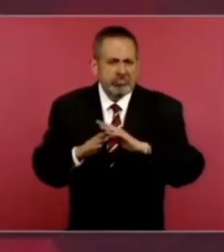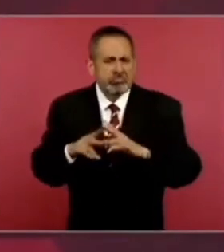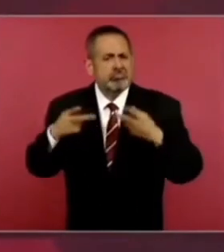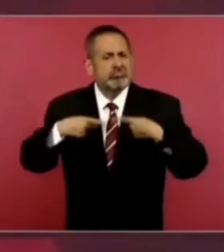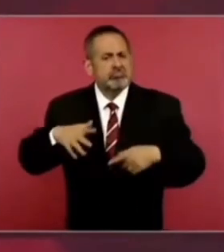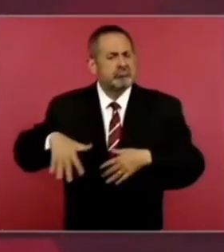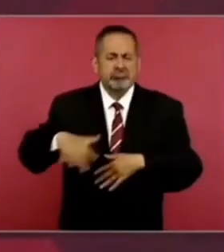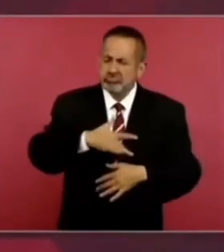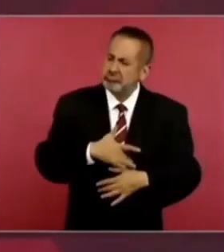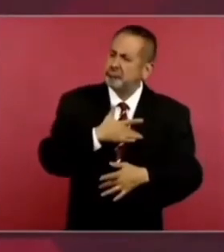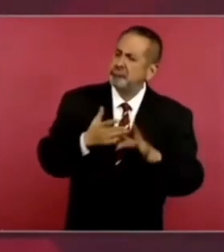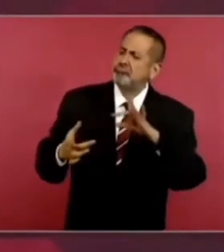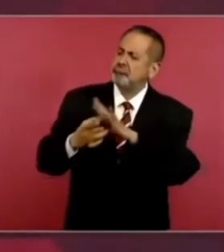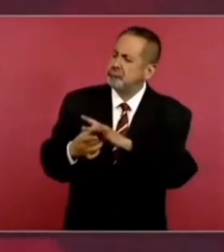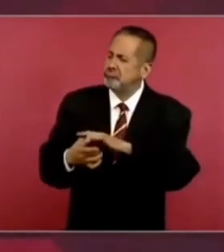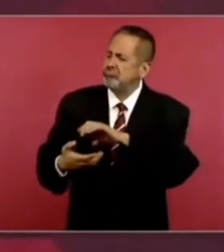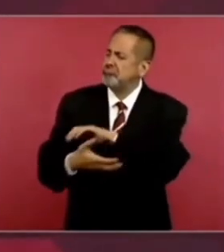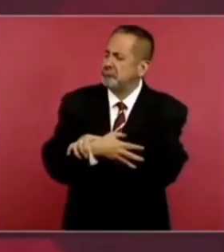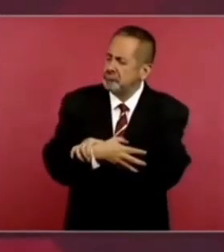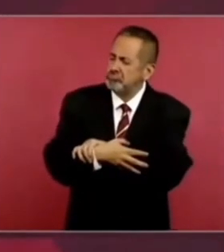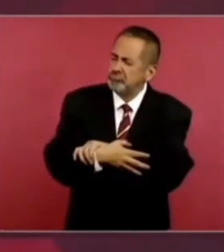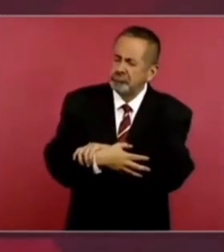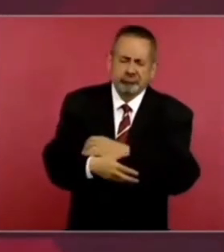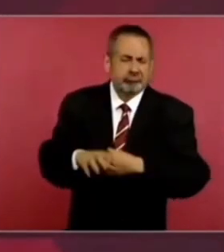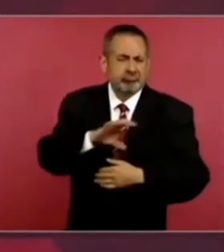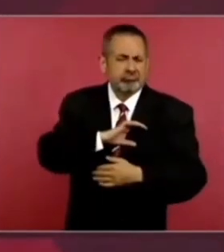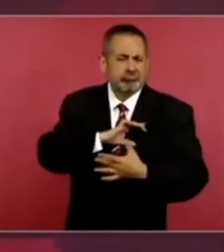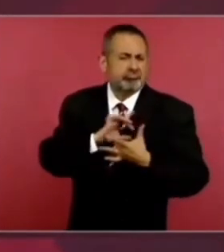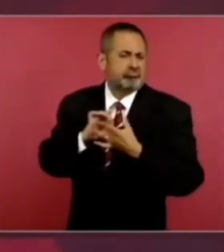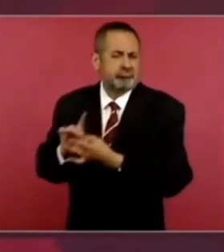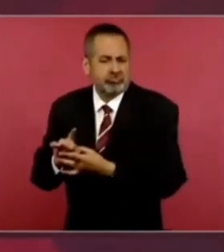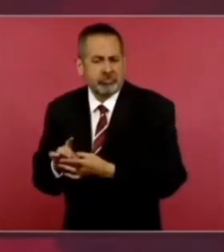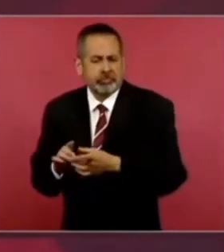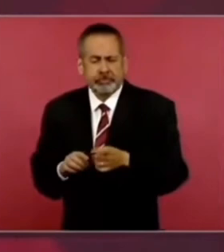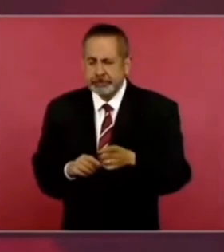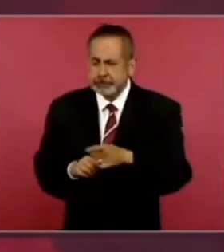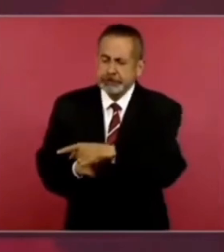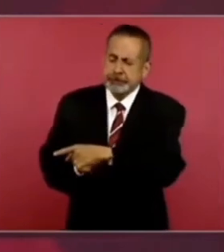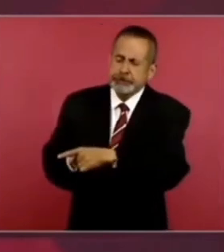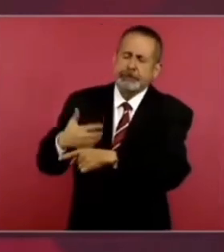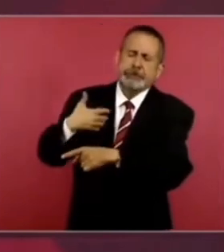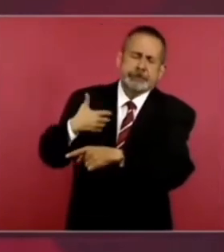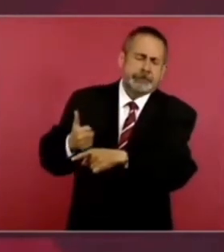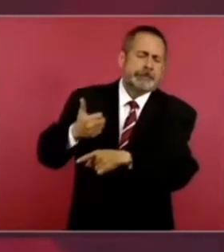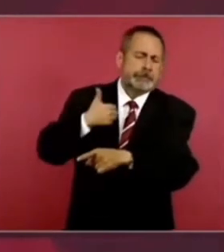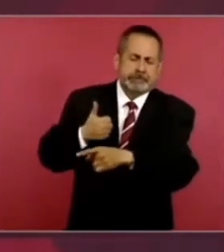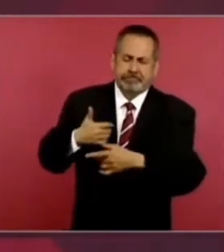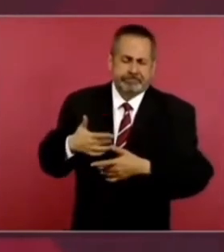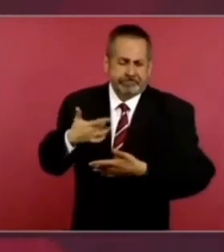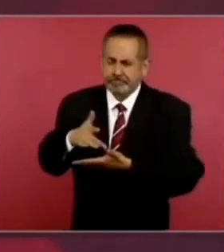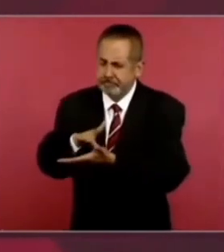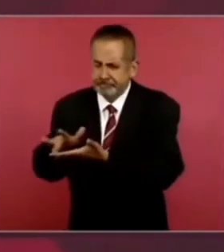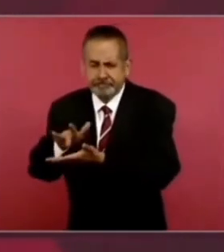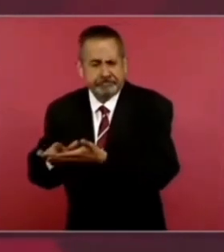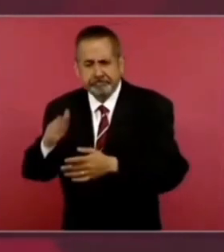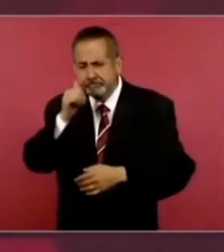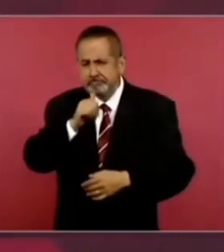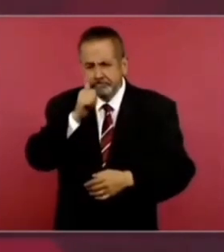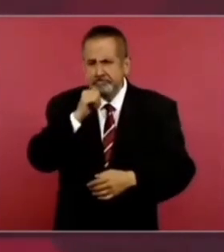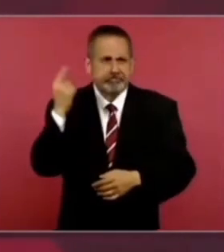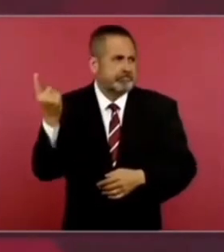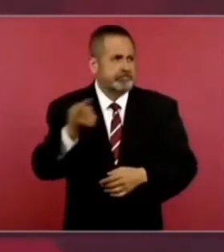solidario, es muy fraterno, es muy humano y entiende las causas, las razones